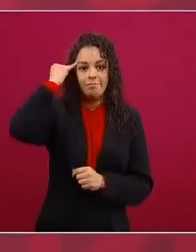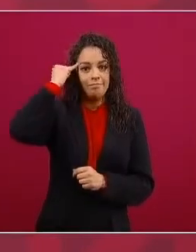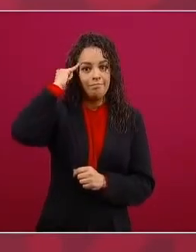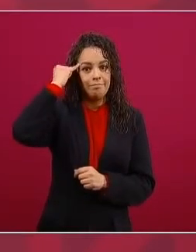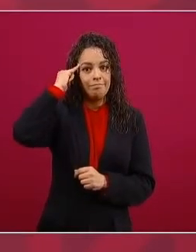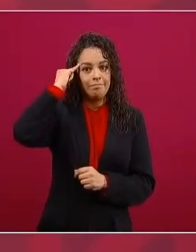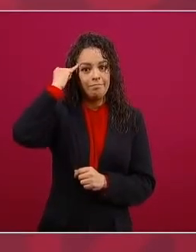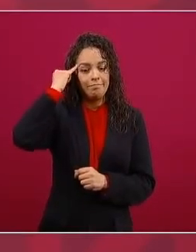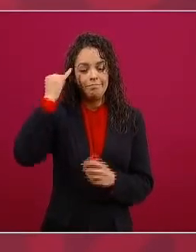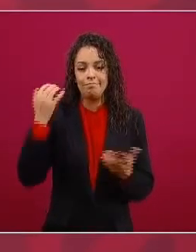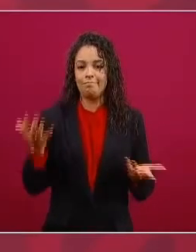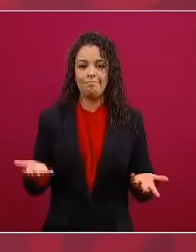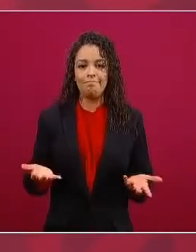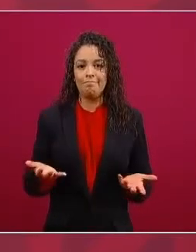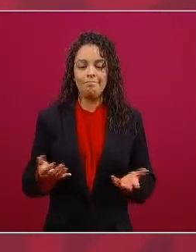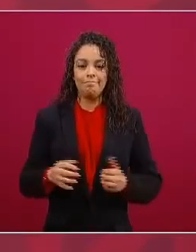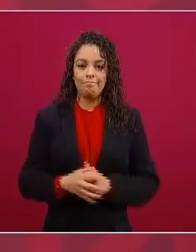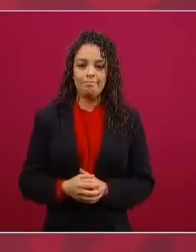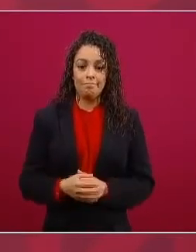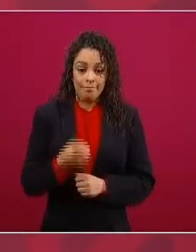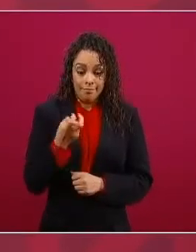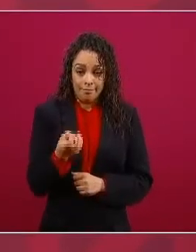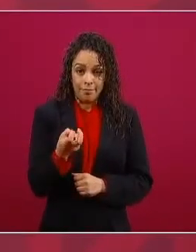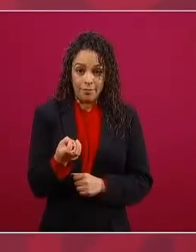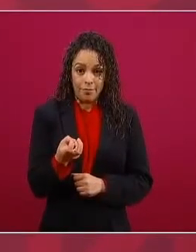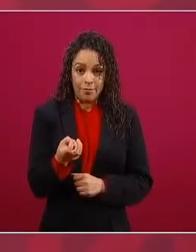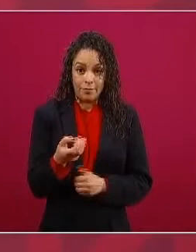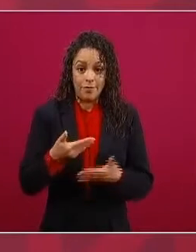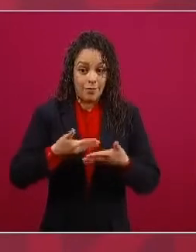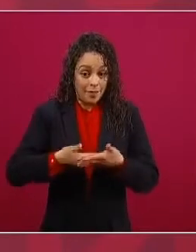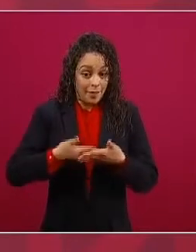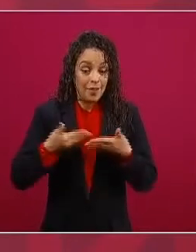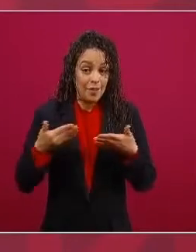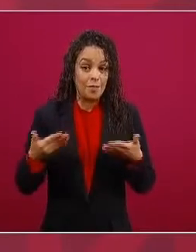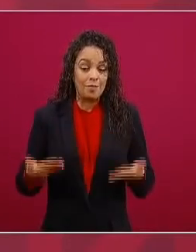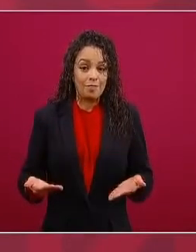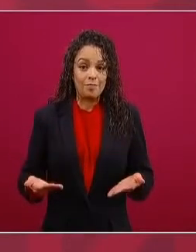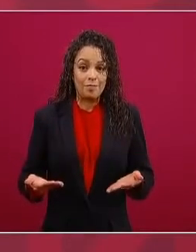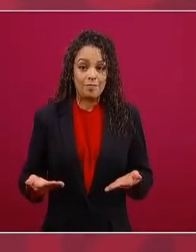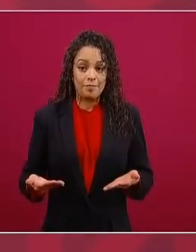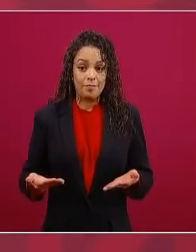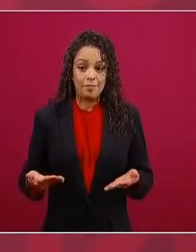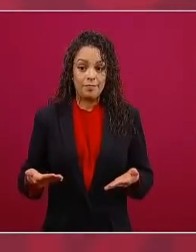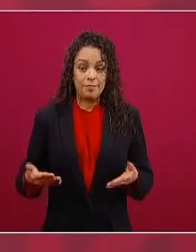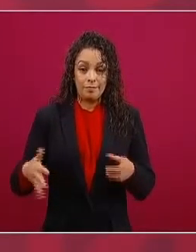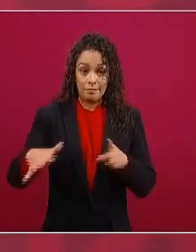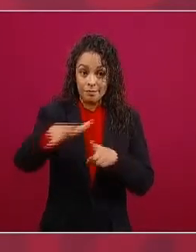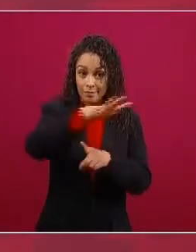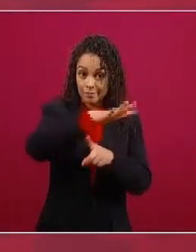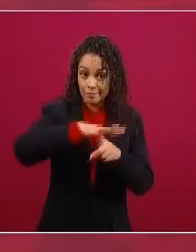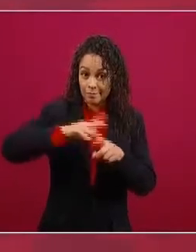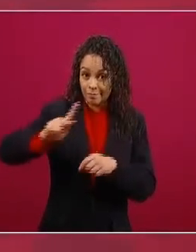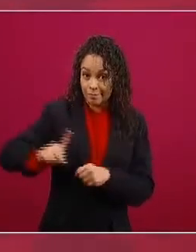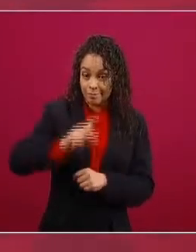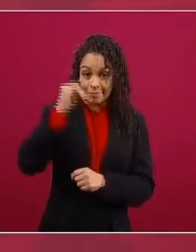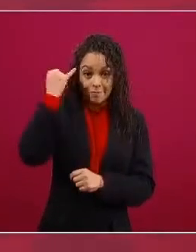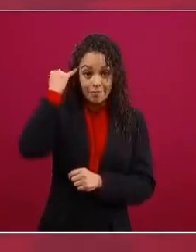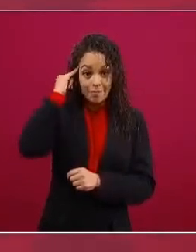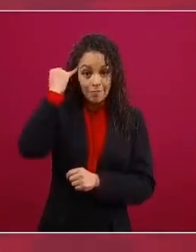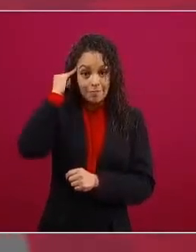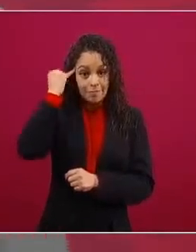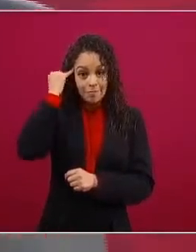entonces ahora las poblaciones indígenas tienen trato